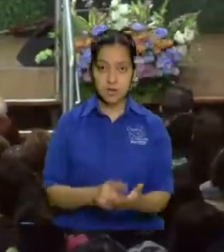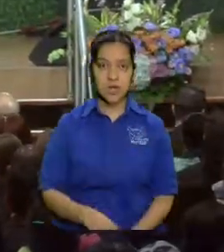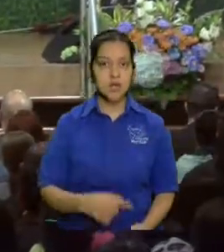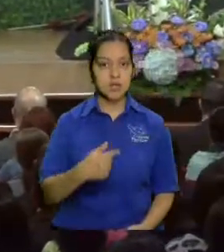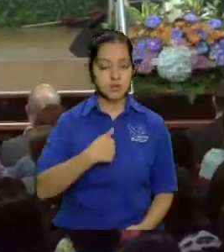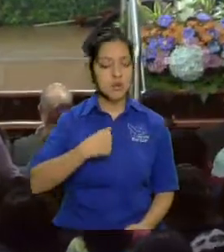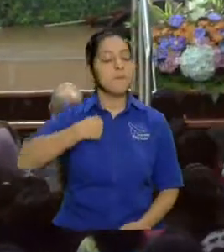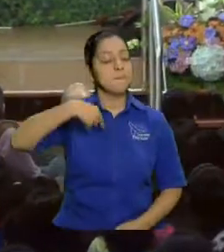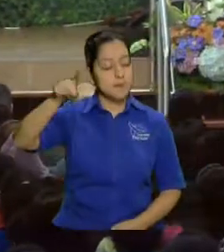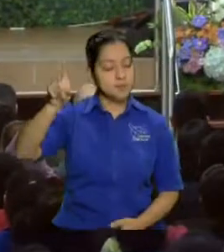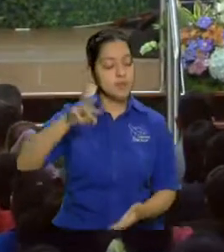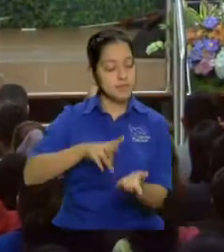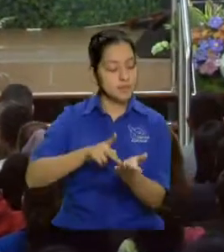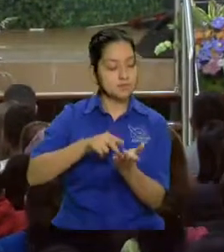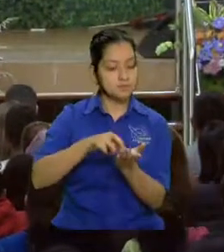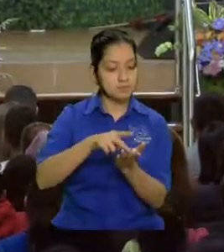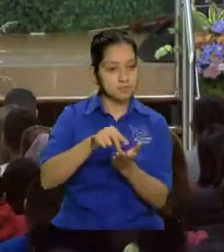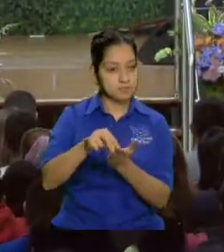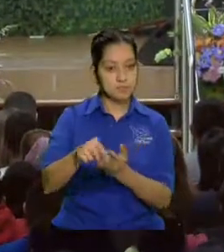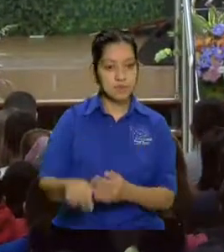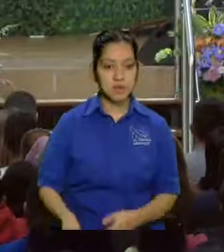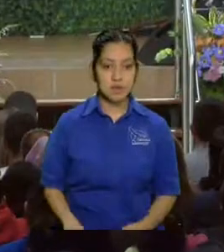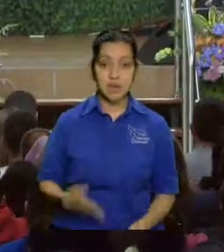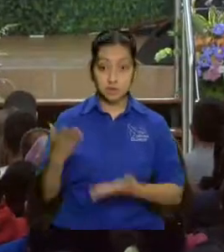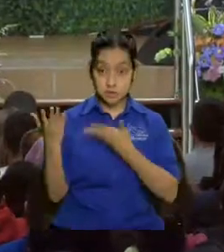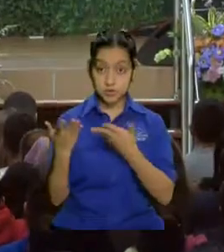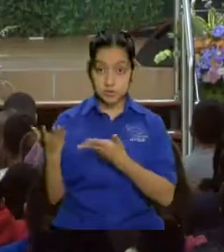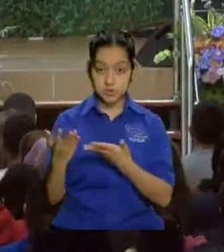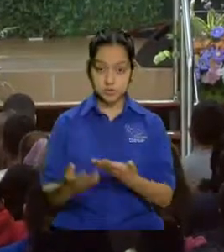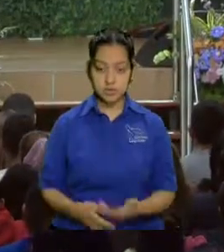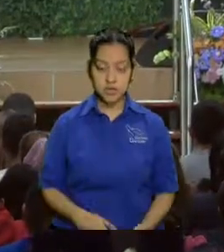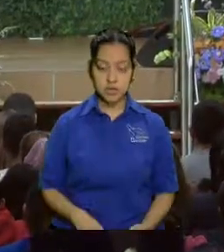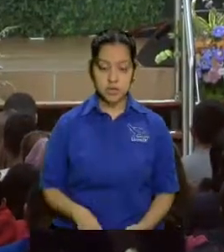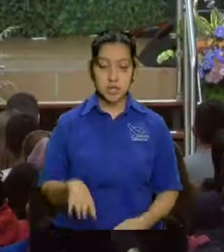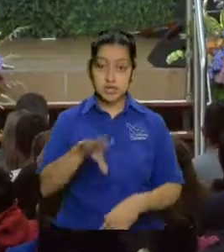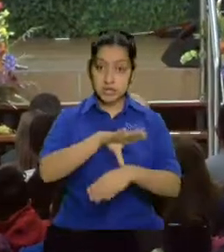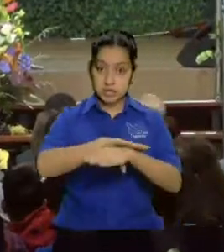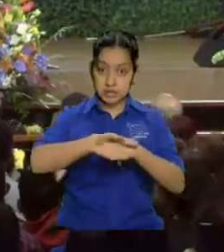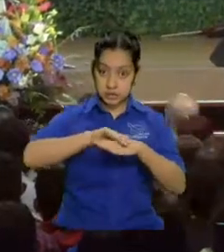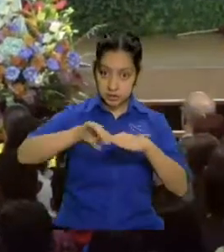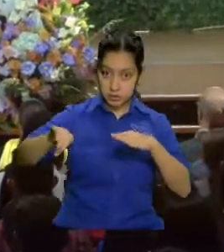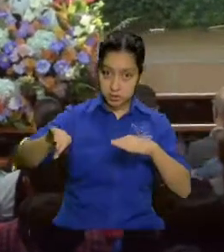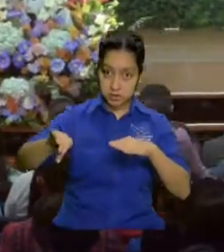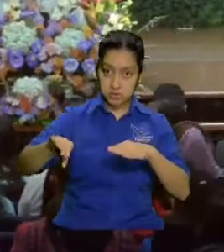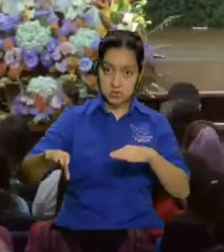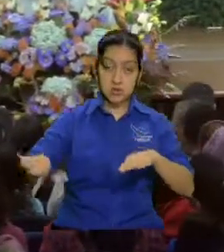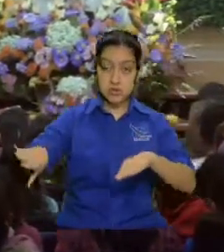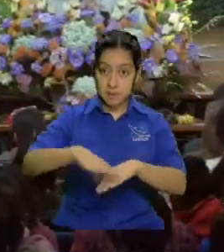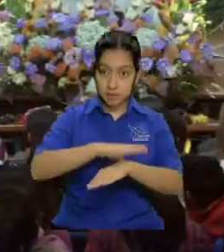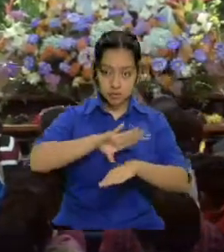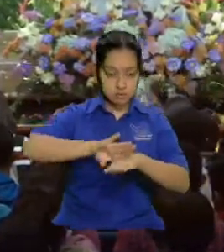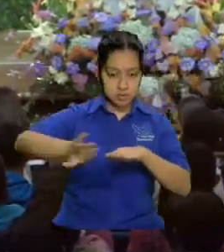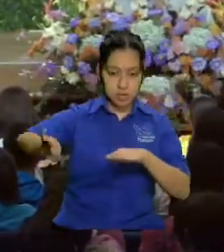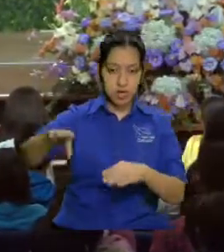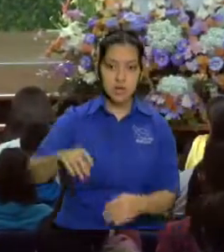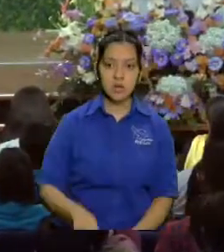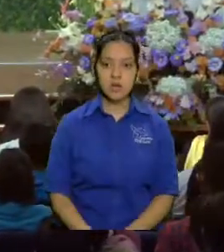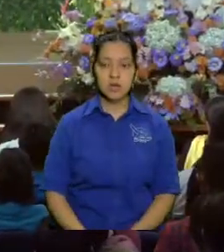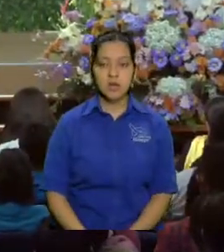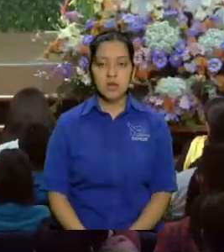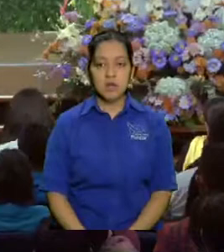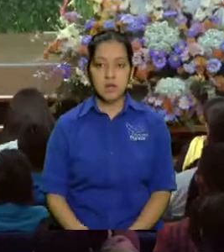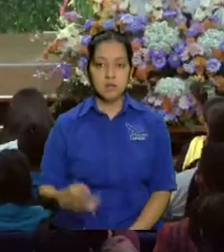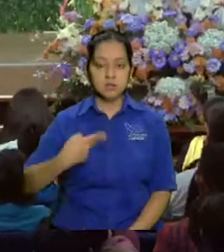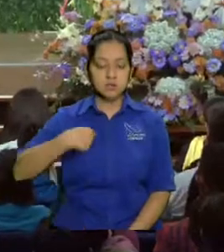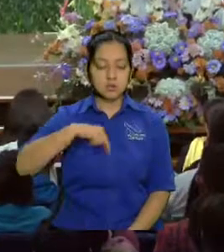zapatos y los calcetines en cultos y se quitaban los zapatos y los calcetines los hermanos y empezábamos a caminar y hacíamos nuestros los lugares